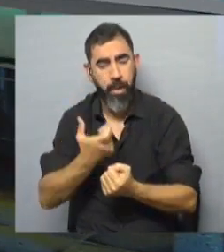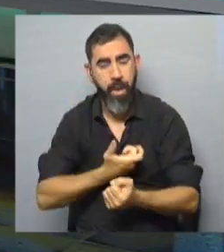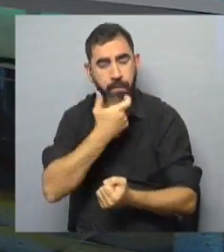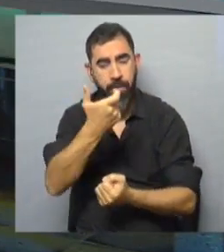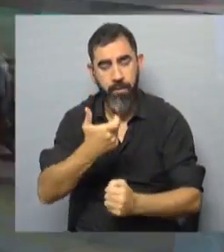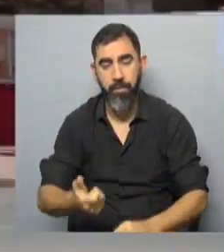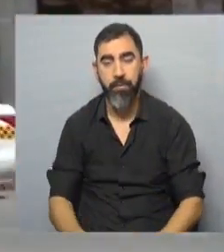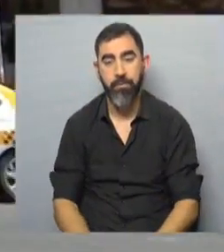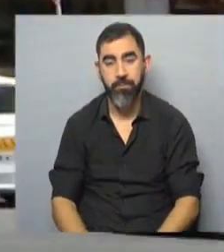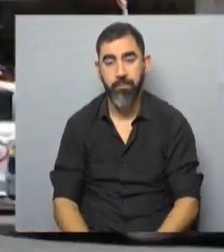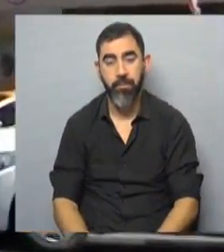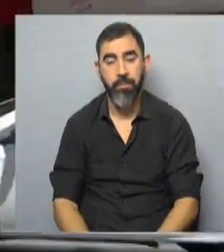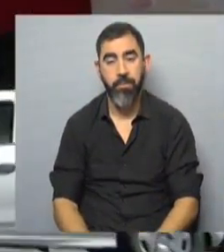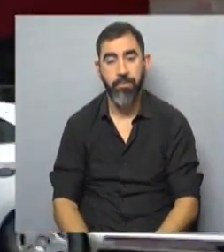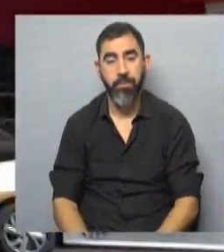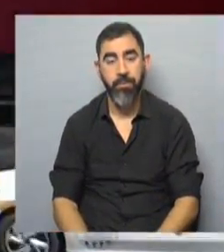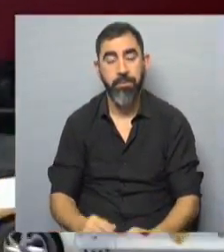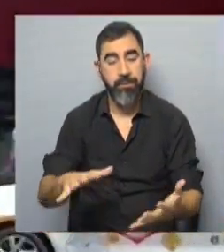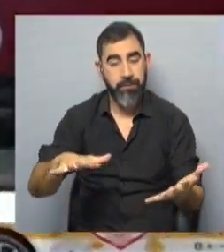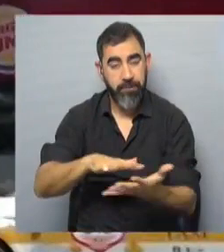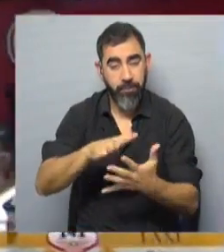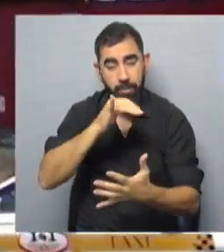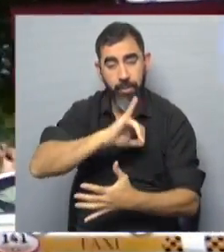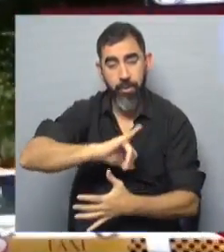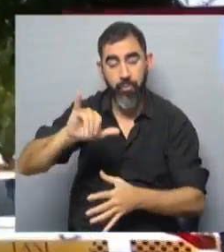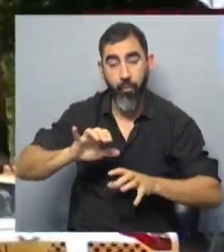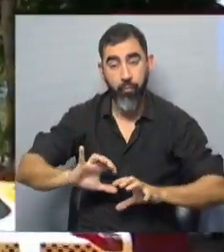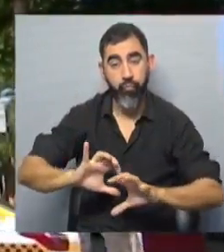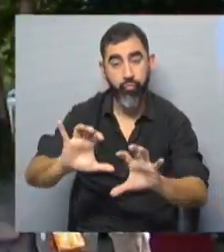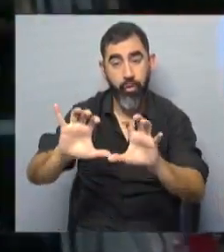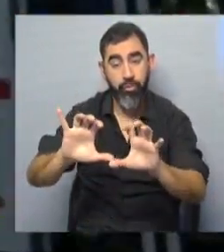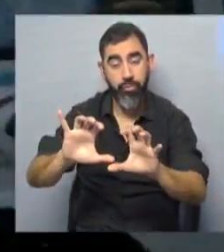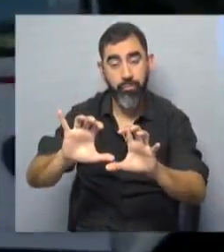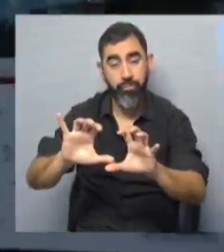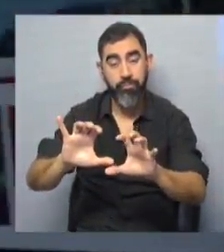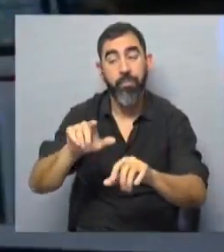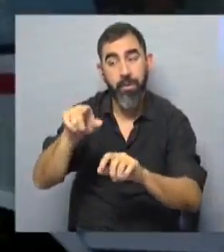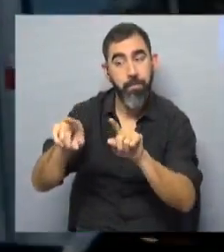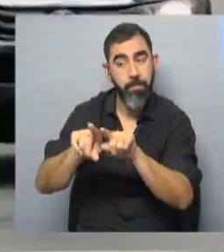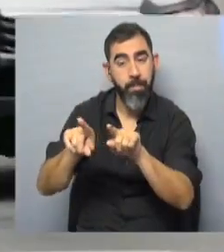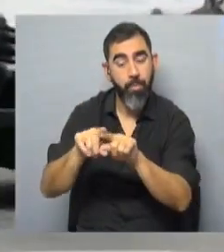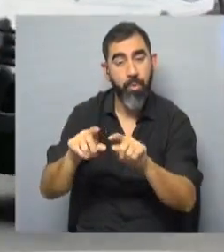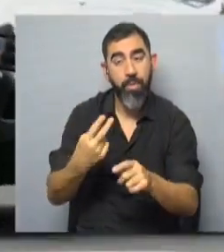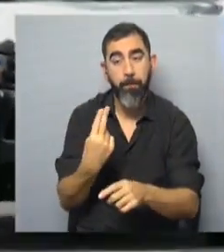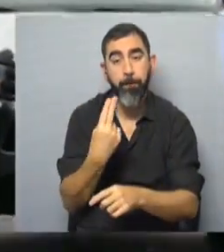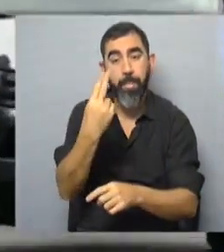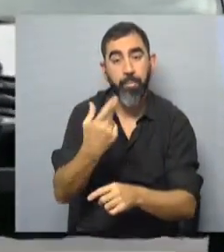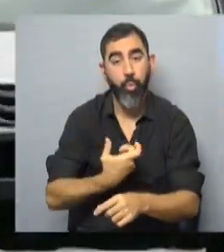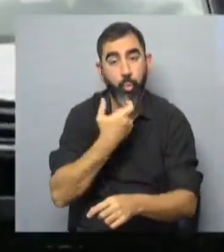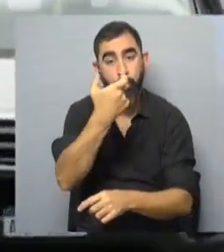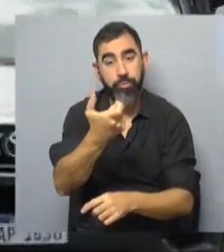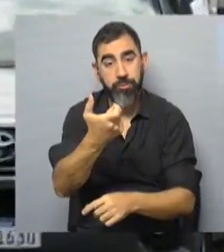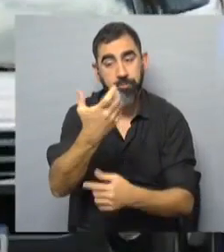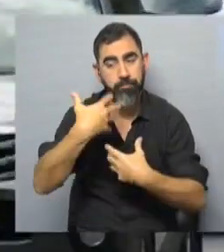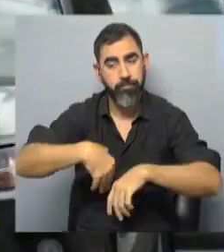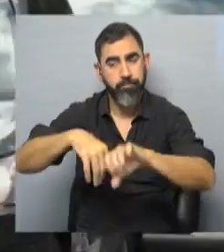de conducir. La situación fue denunciada por funcionarios de la repartición donde se expiden los permisos de conducir que